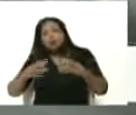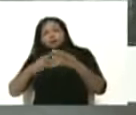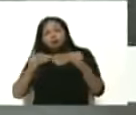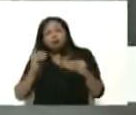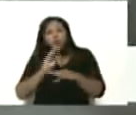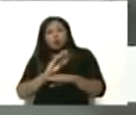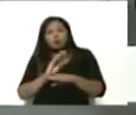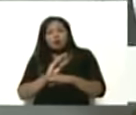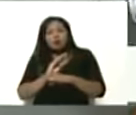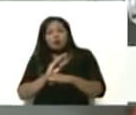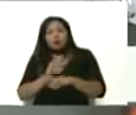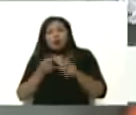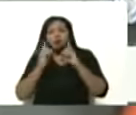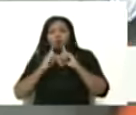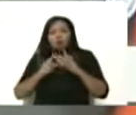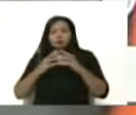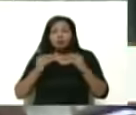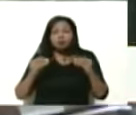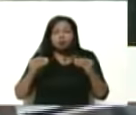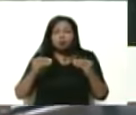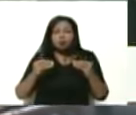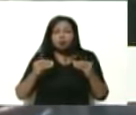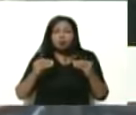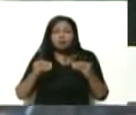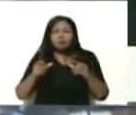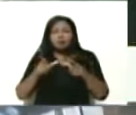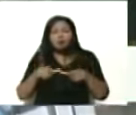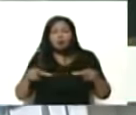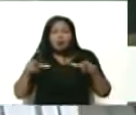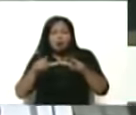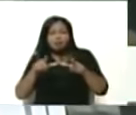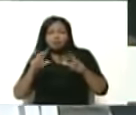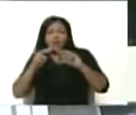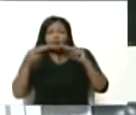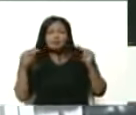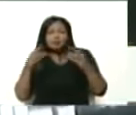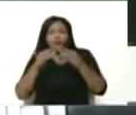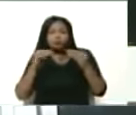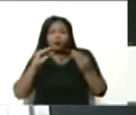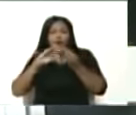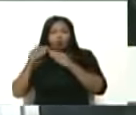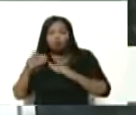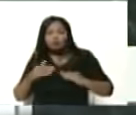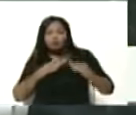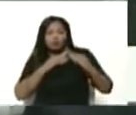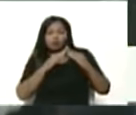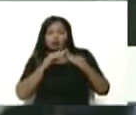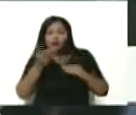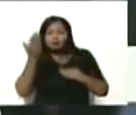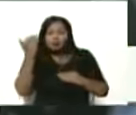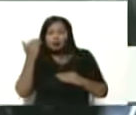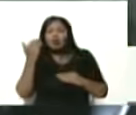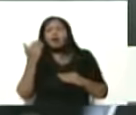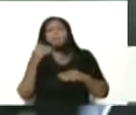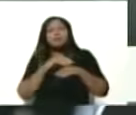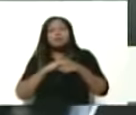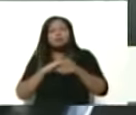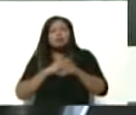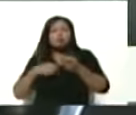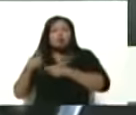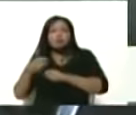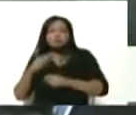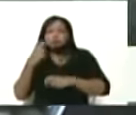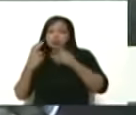protección de las autopistas y de bajos cilindradas para los cuadrantes de paz en las comunidades ayer la ministra de comercio nos visitaba